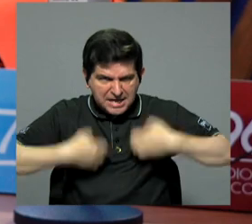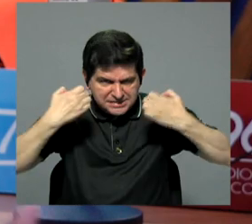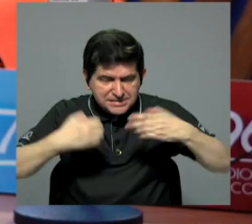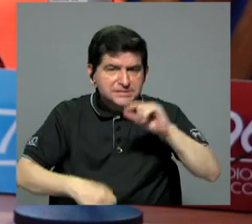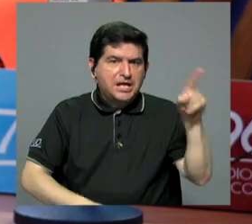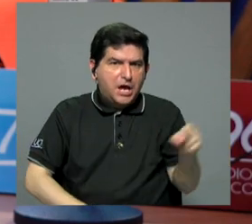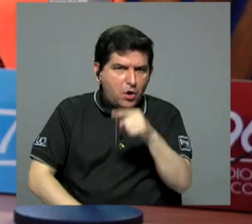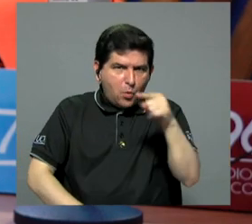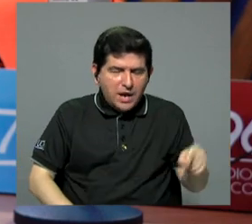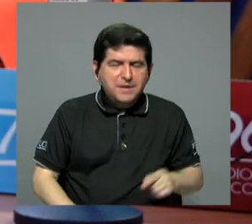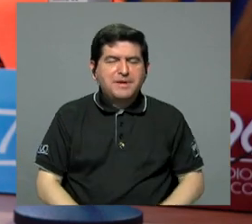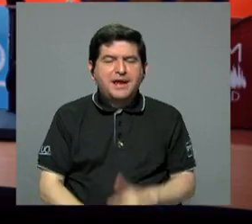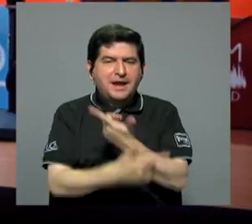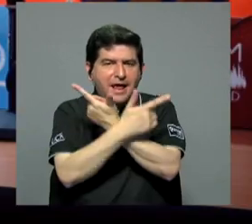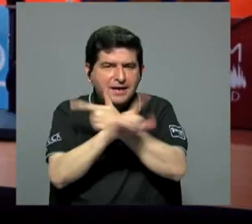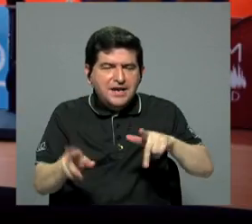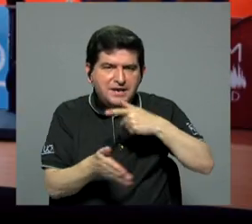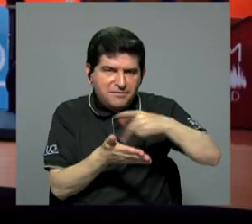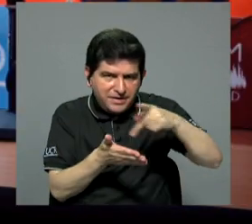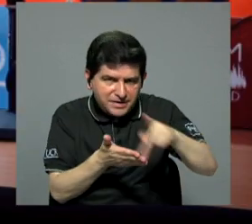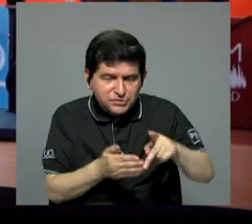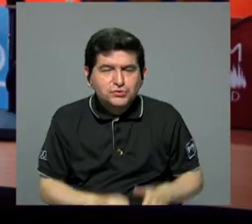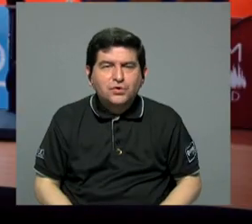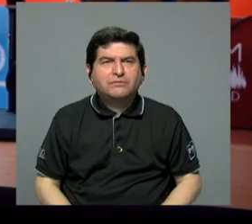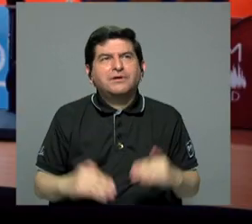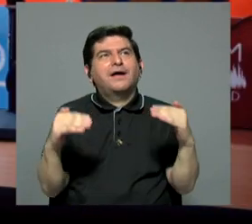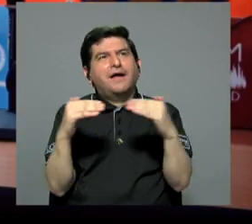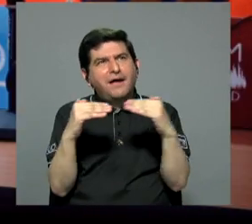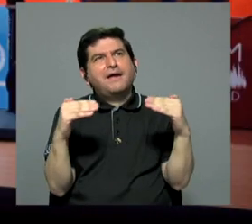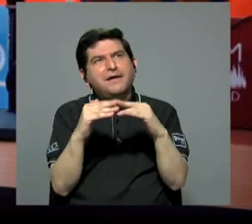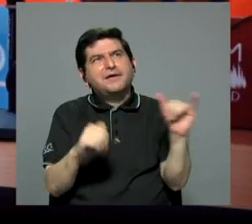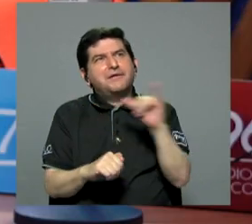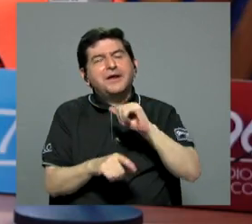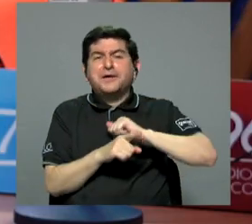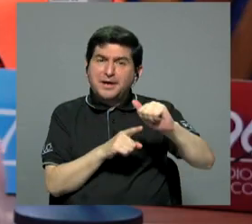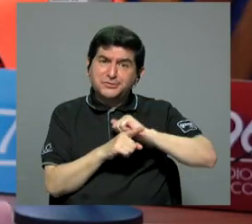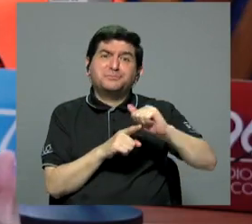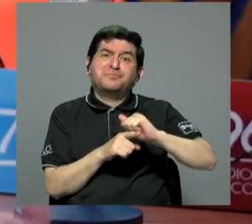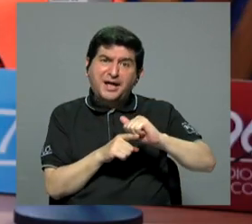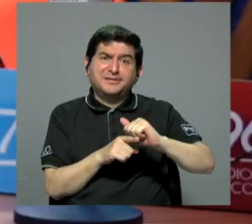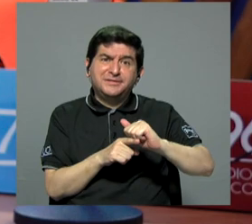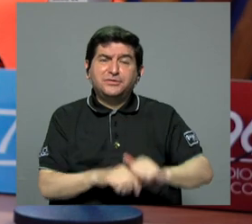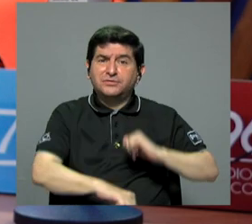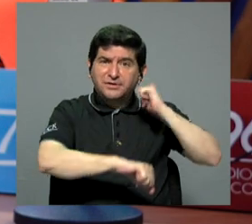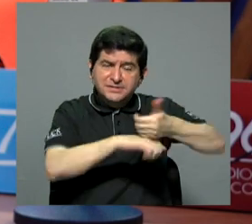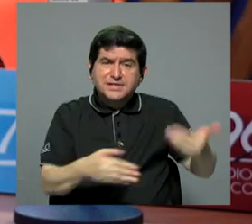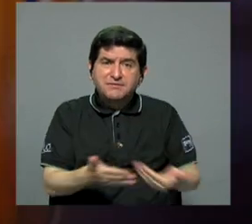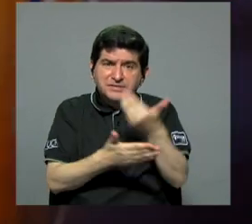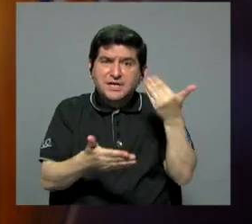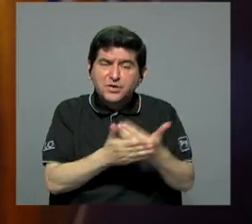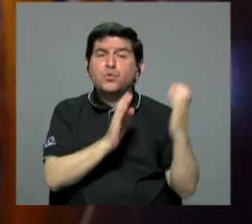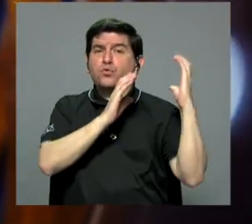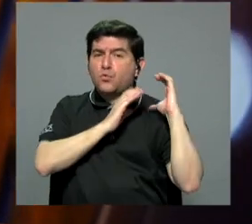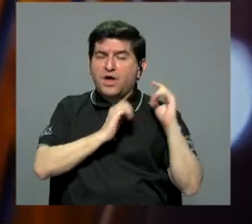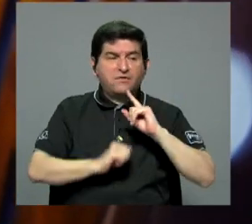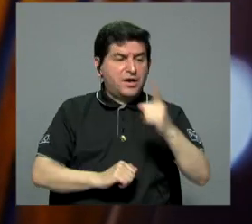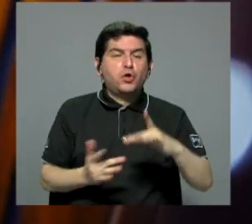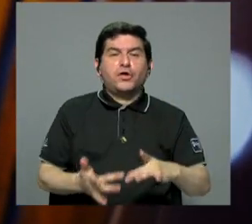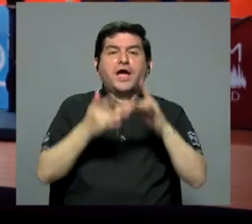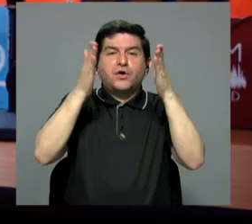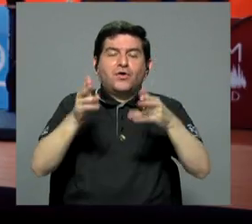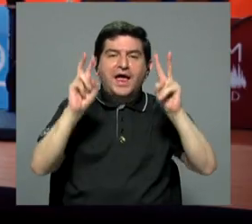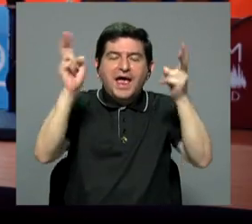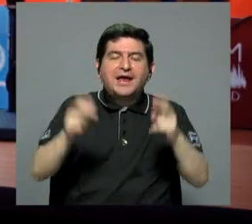o la eliminación de una exoneración son equivalentes en términos prácticos porque se están creando nuevas cargas. Así lo indicaron